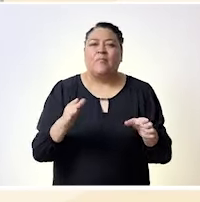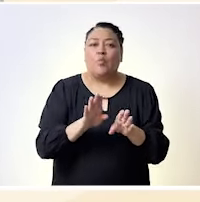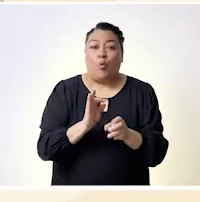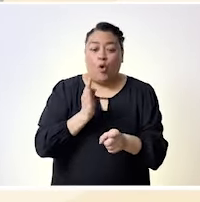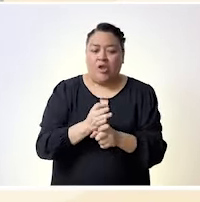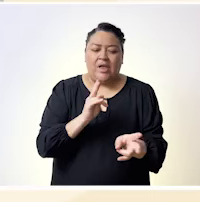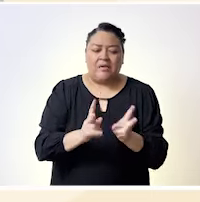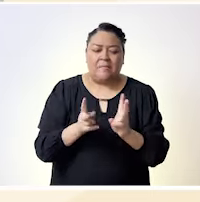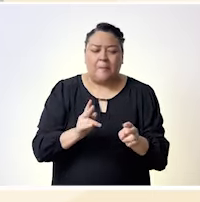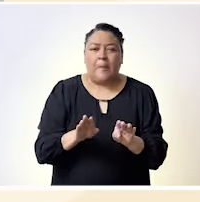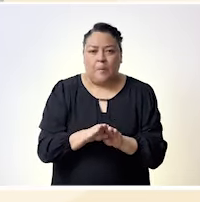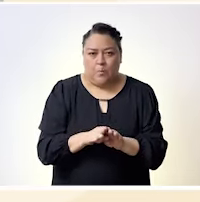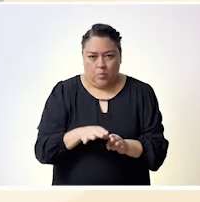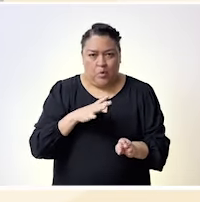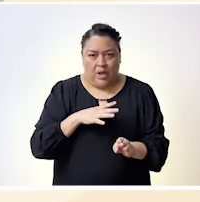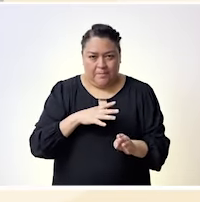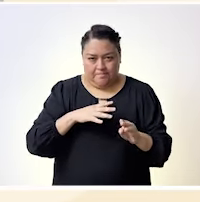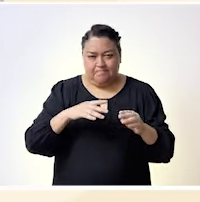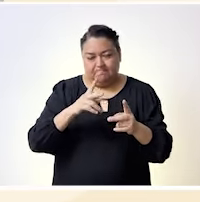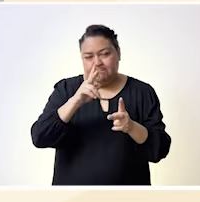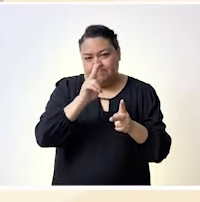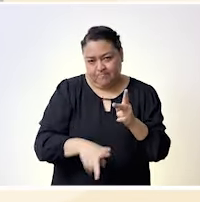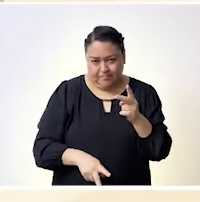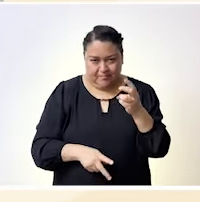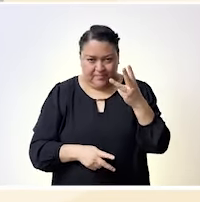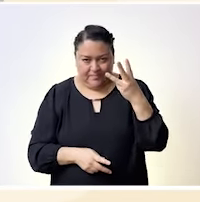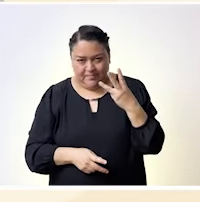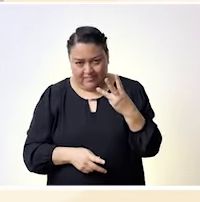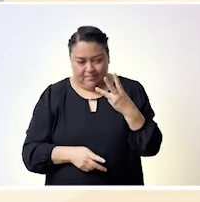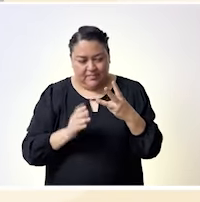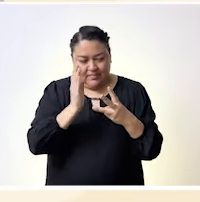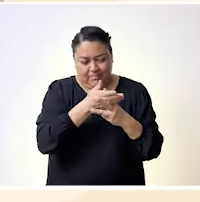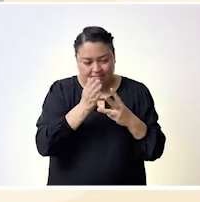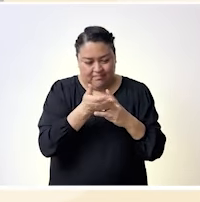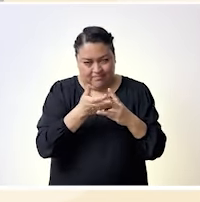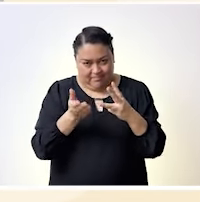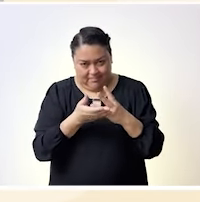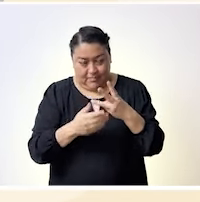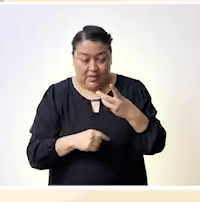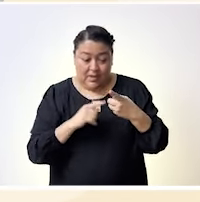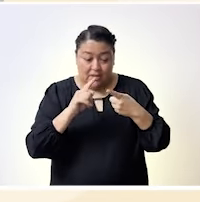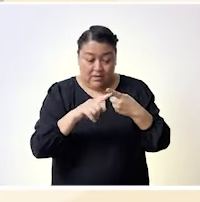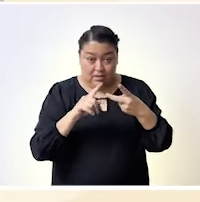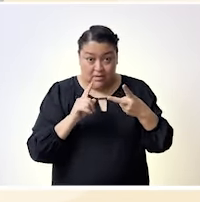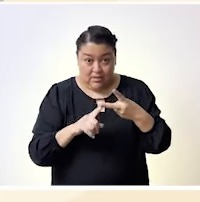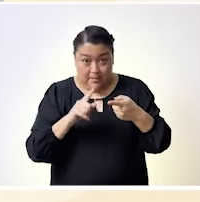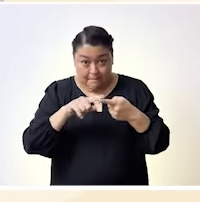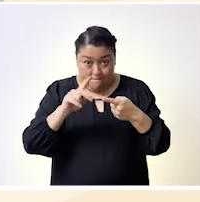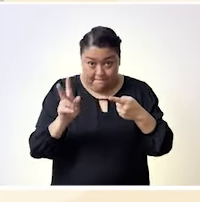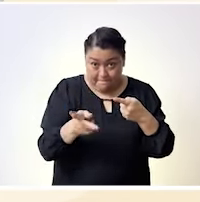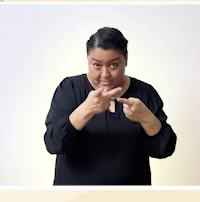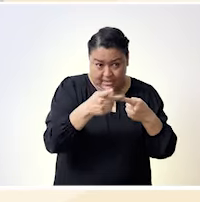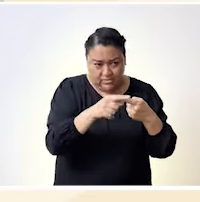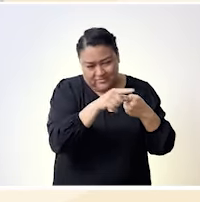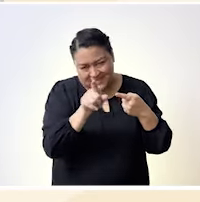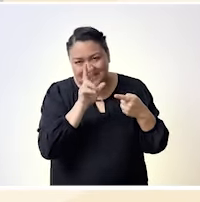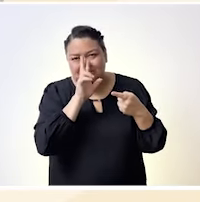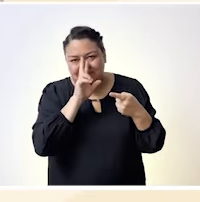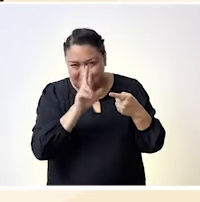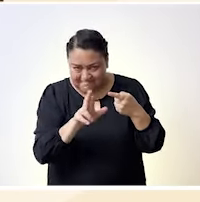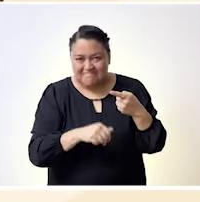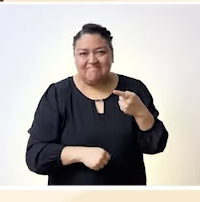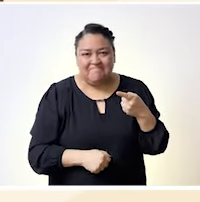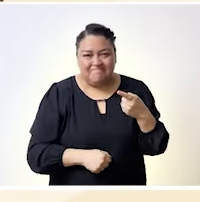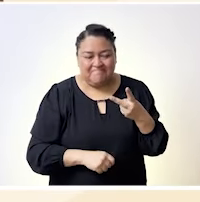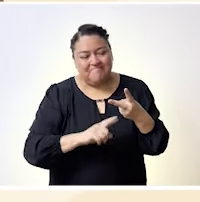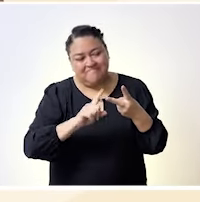desarrollarme y tener el reconocimiento del trabajo que se realiza, en este caso yo desde la academia, soy profesora de la Facultad de